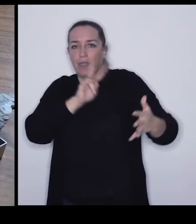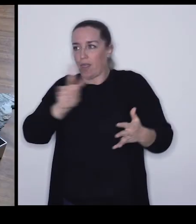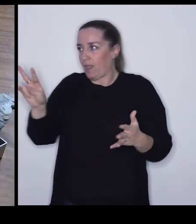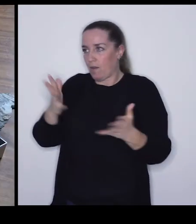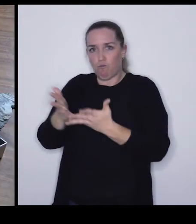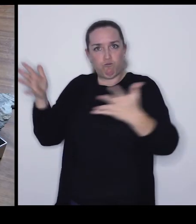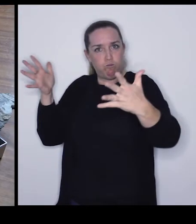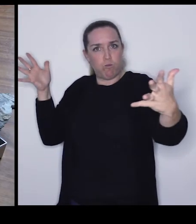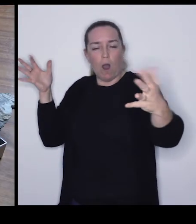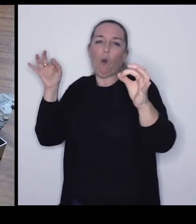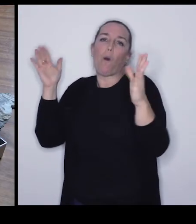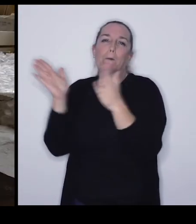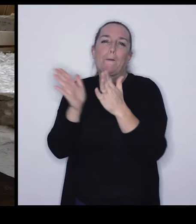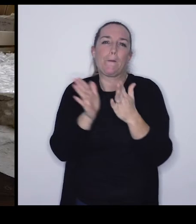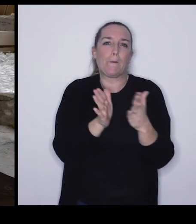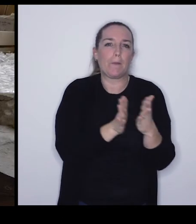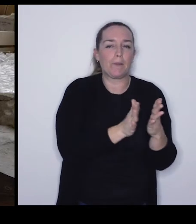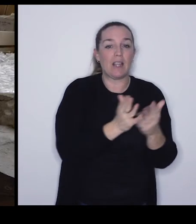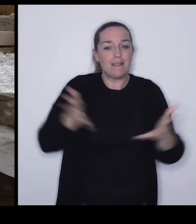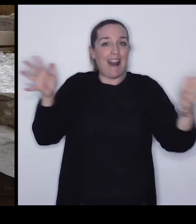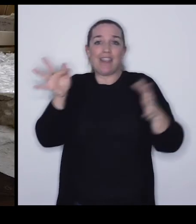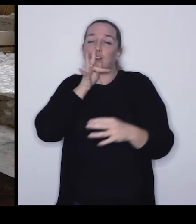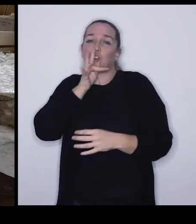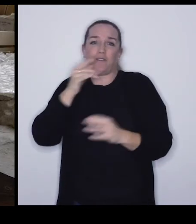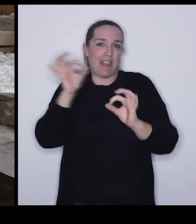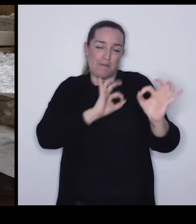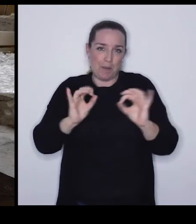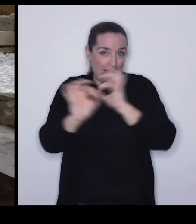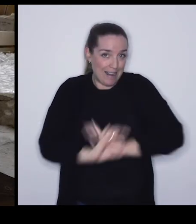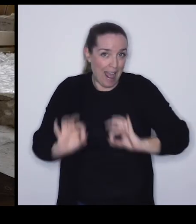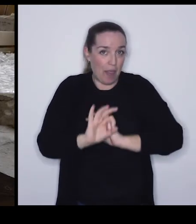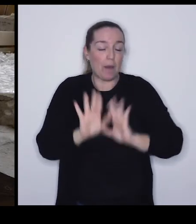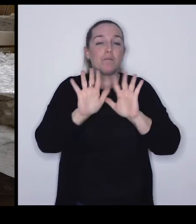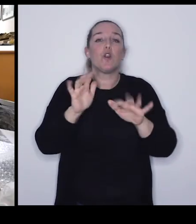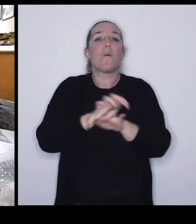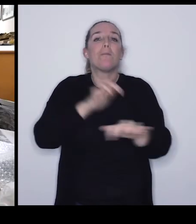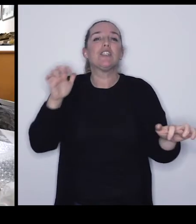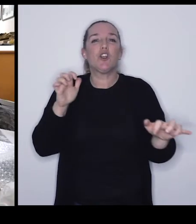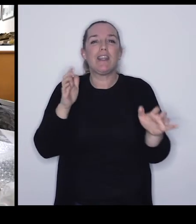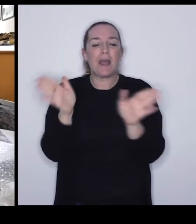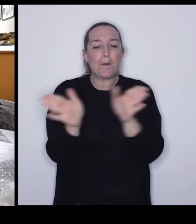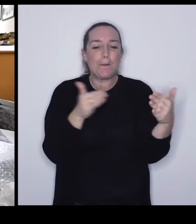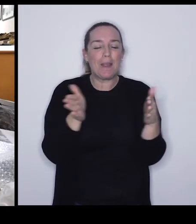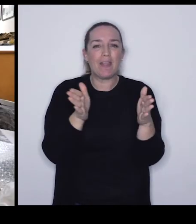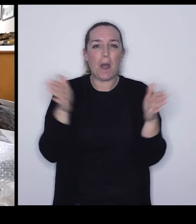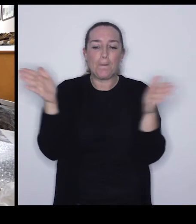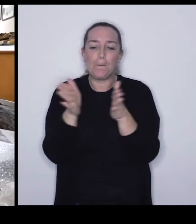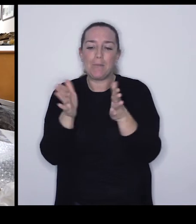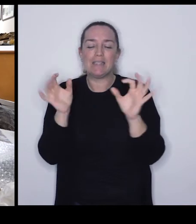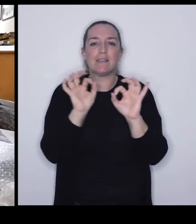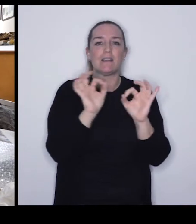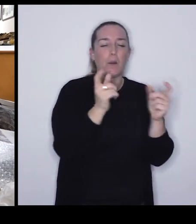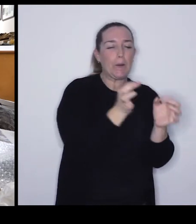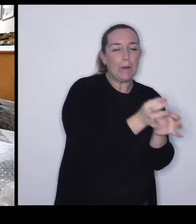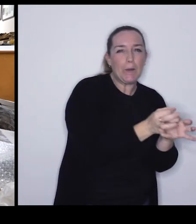que estamos viendo aquí... ...que están todavía sin preparar... ...pero la mayoría de las piezas... ...son de pequeño tamaño, de mediano